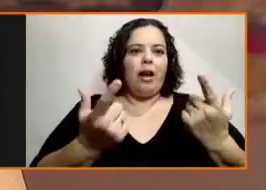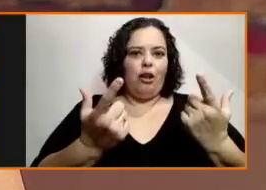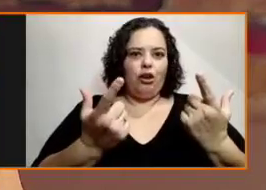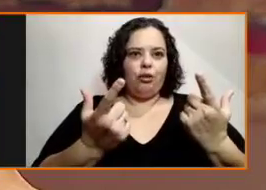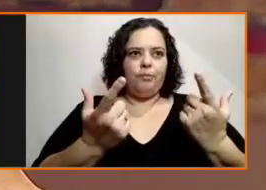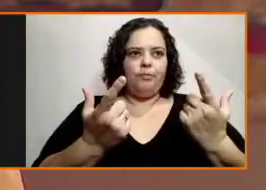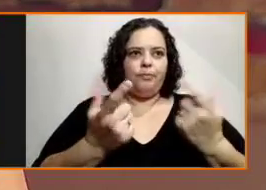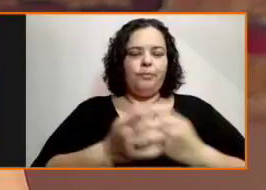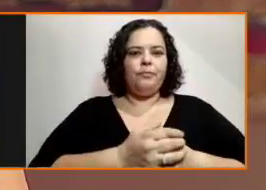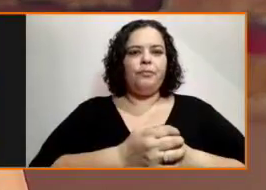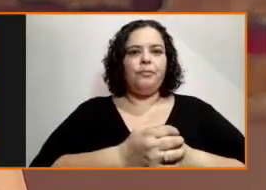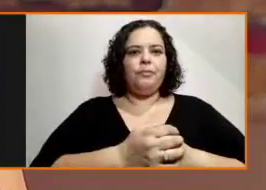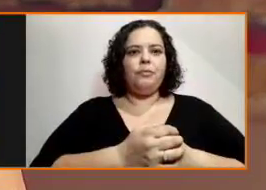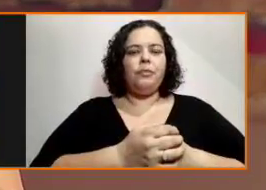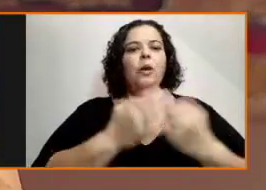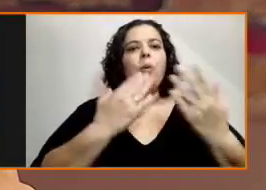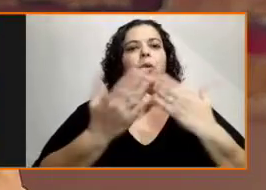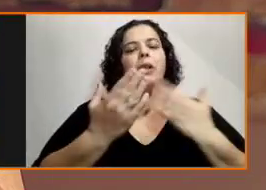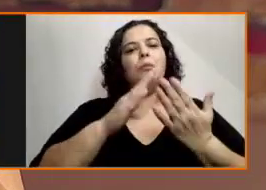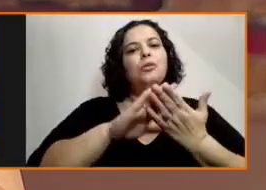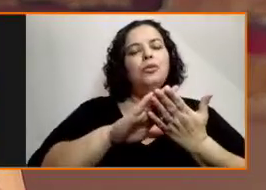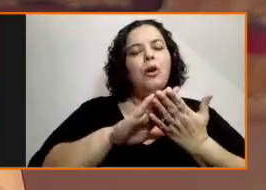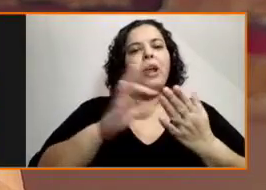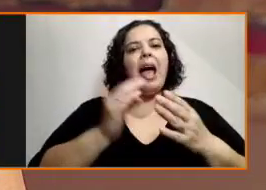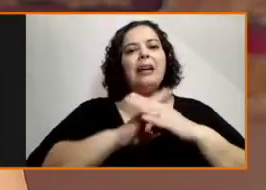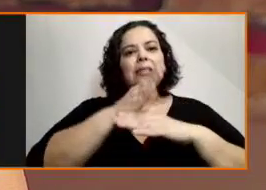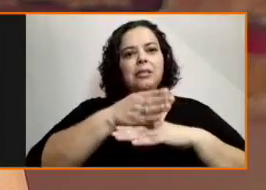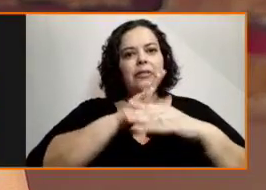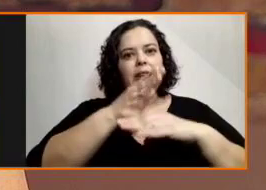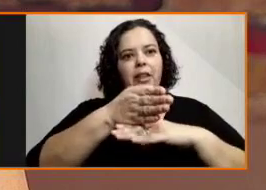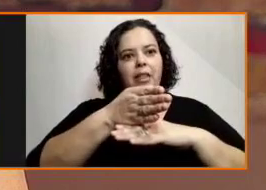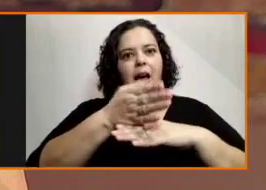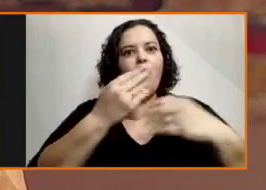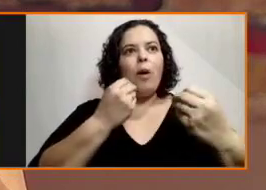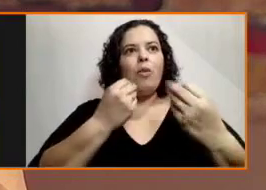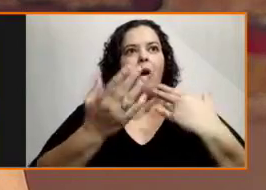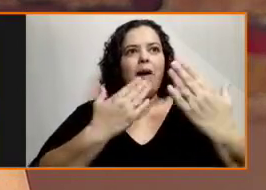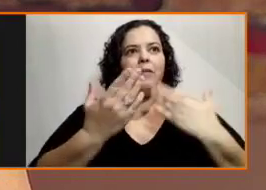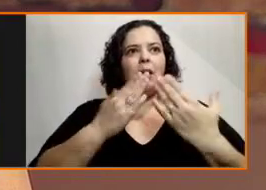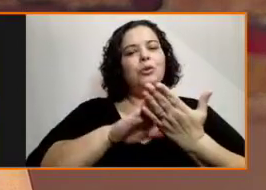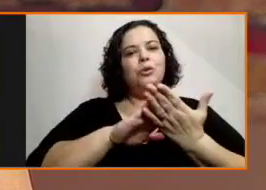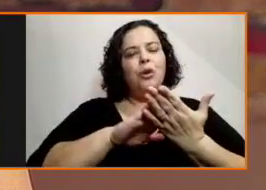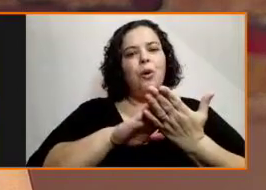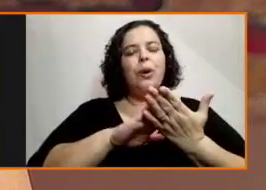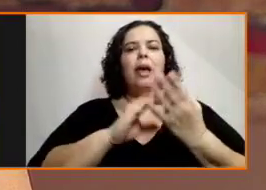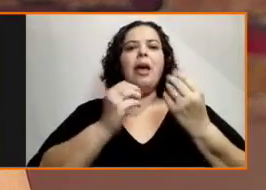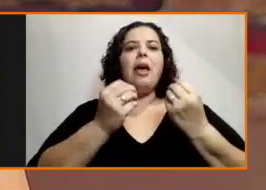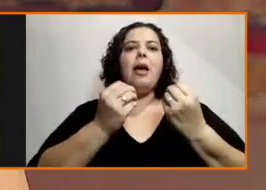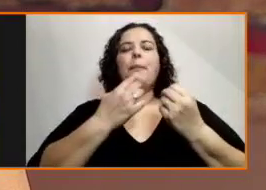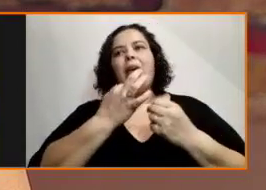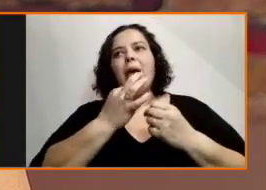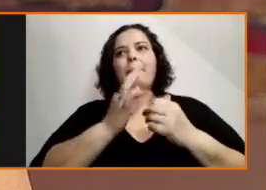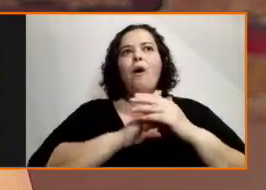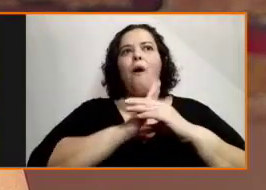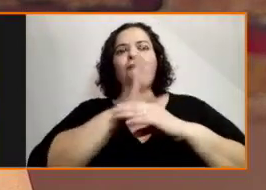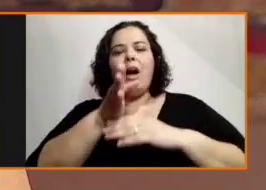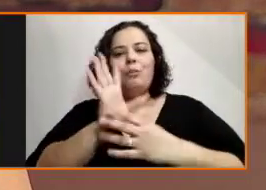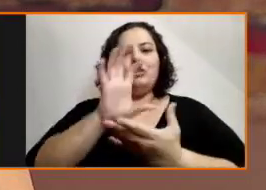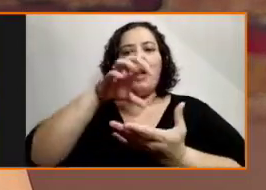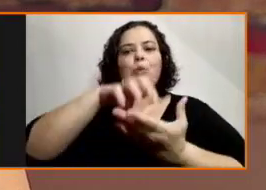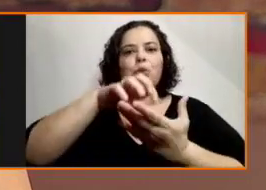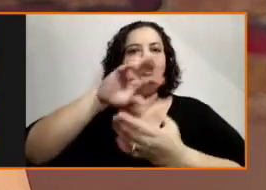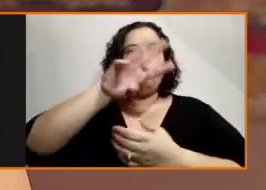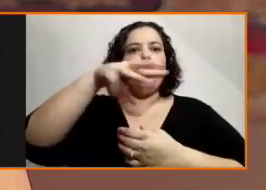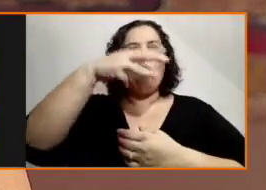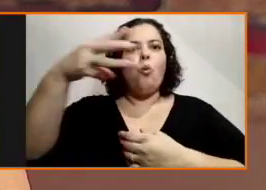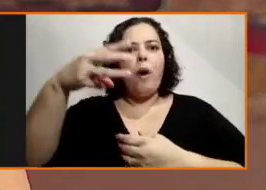ingresar, hacer uso, salir de un sitio, sea virtual o sea espacio físico, de la manera